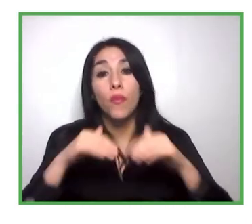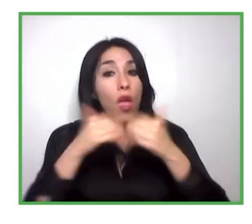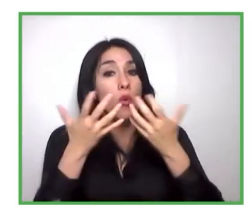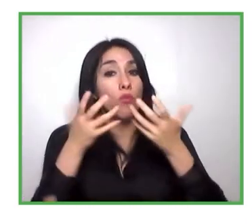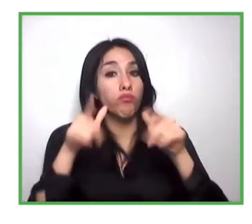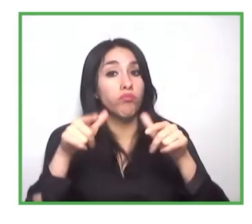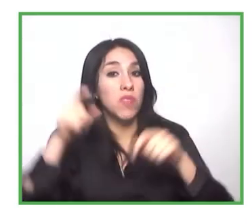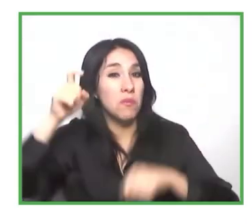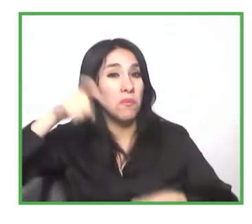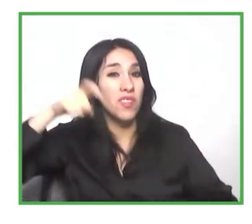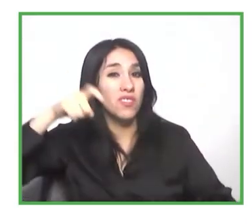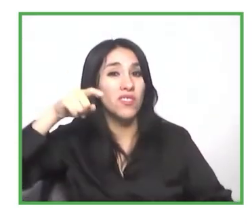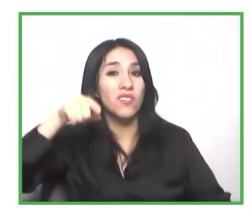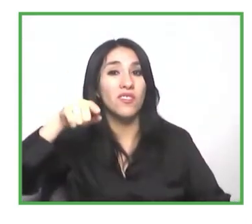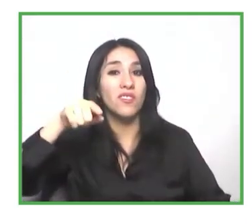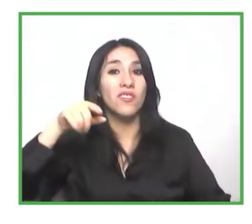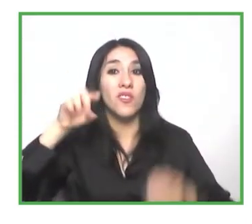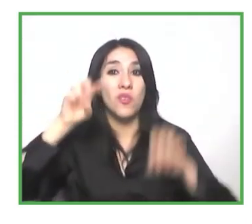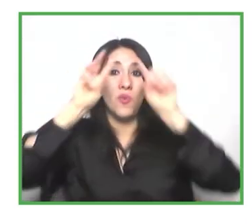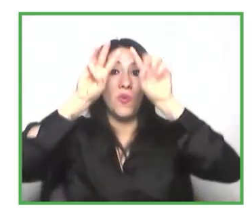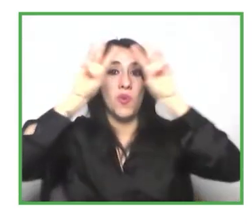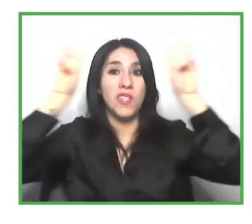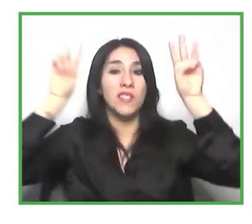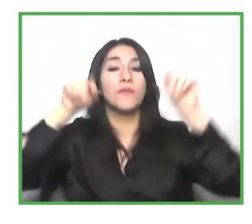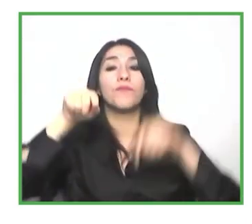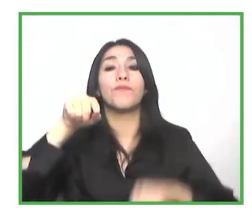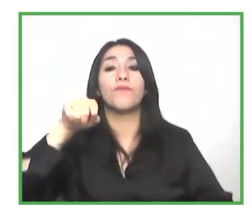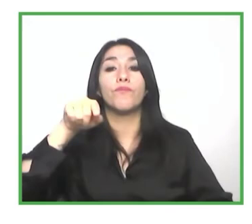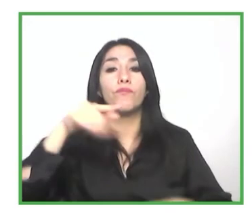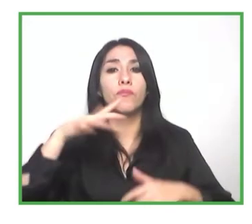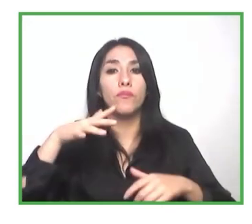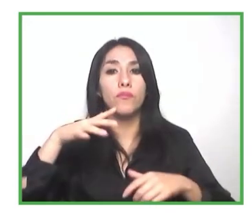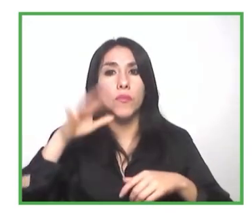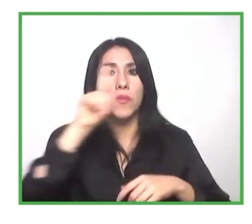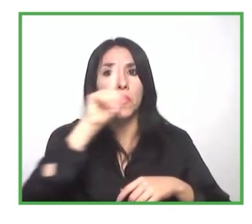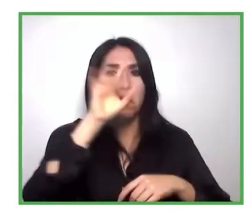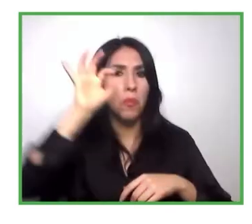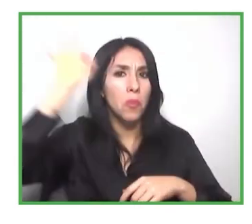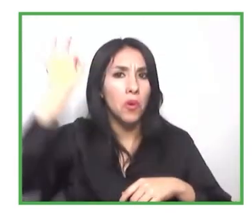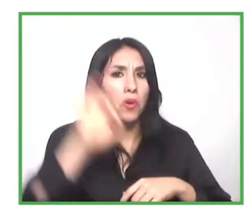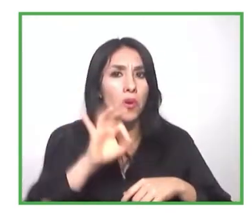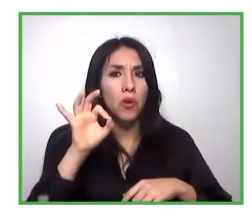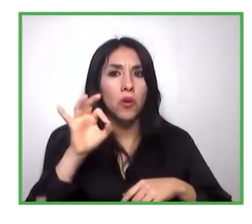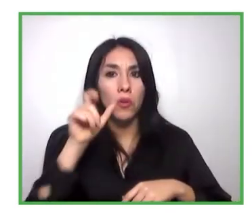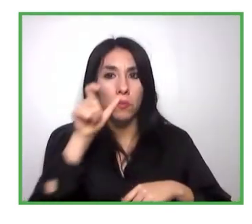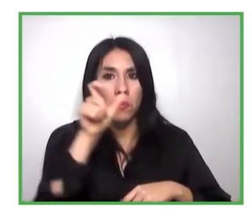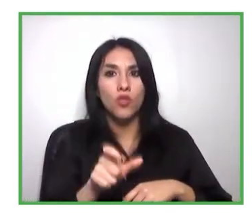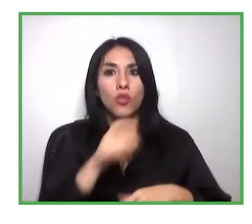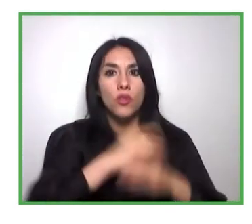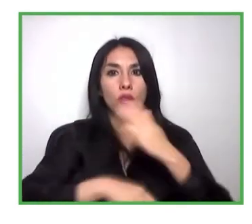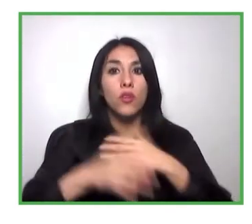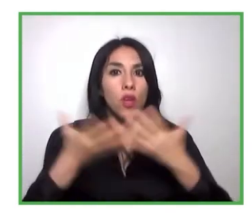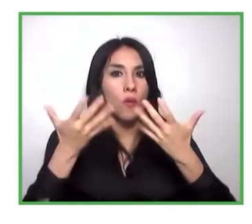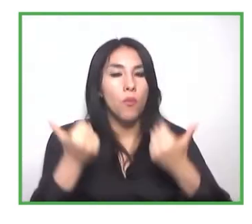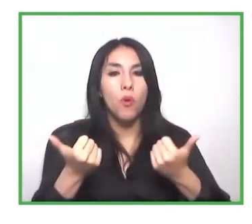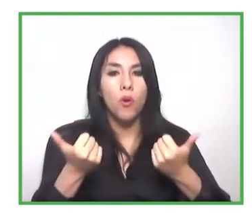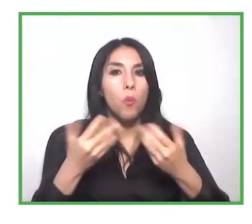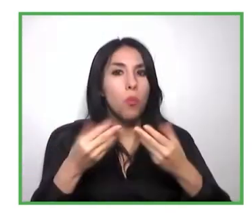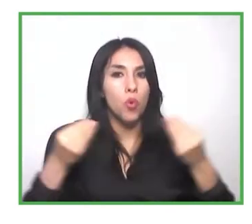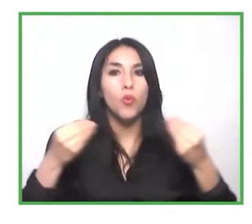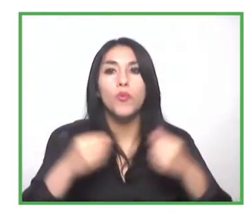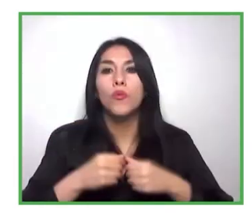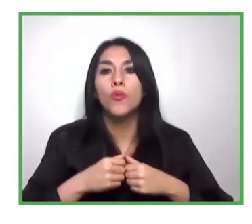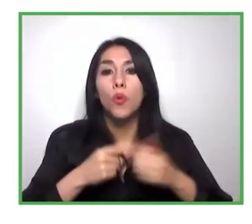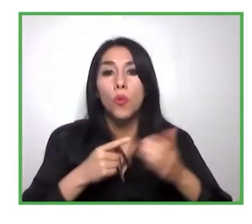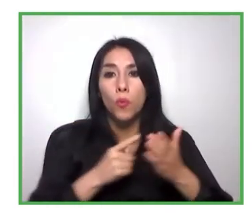discapacidad. Entonces ahí creemos que hay una buena oportunidad para poder generar impacto y que definitivamente más personas